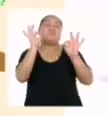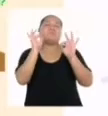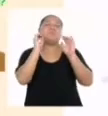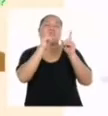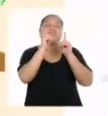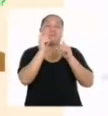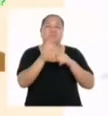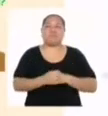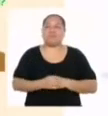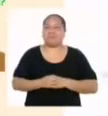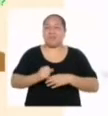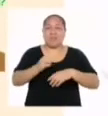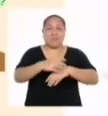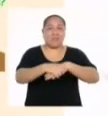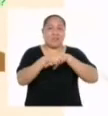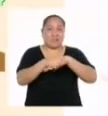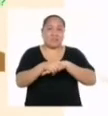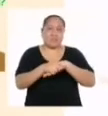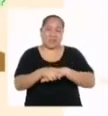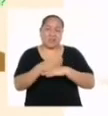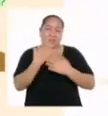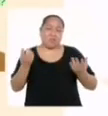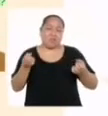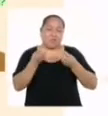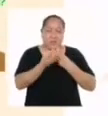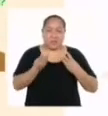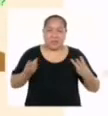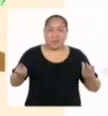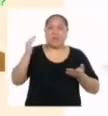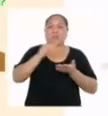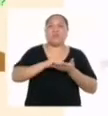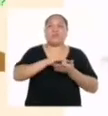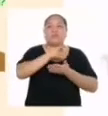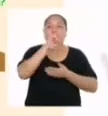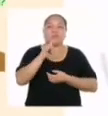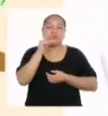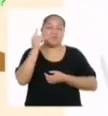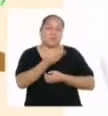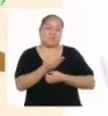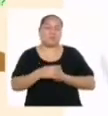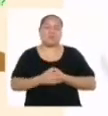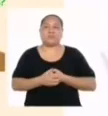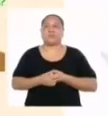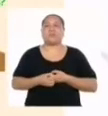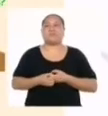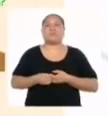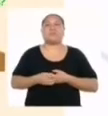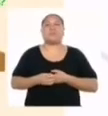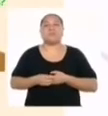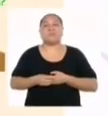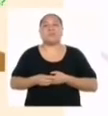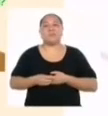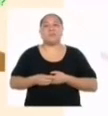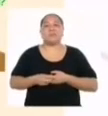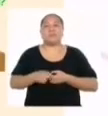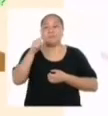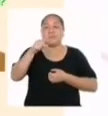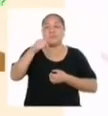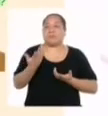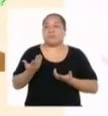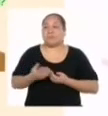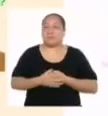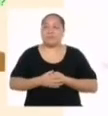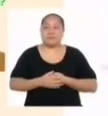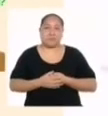y felicidades por hacerla con materiales reutilizables como los que hemos usado en el programa de hoy. En